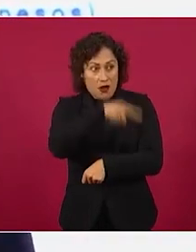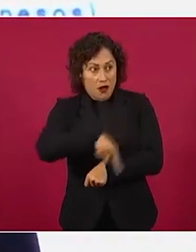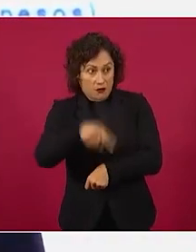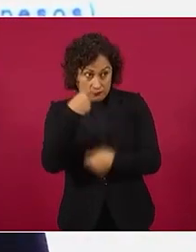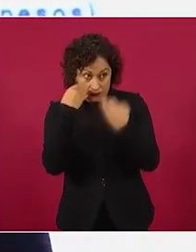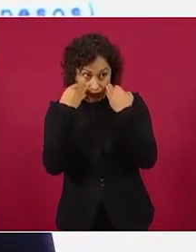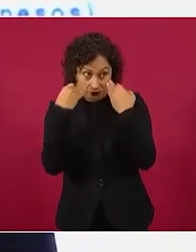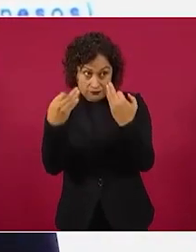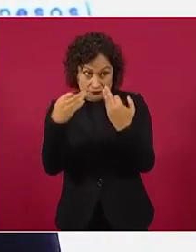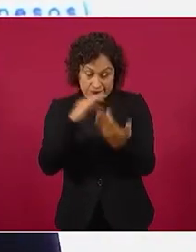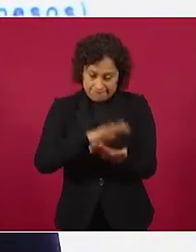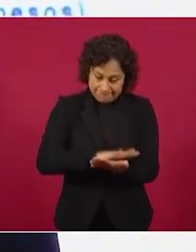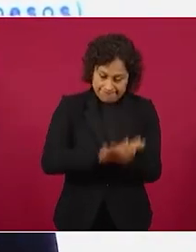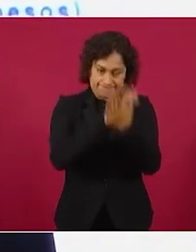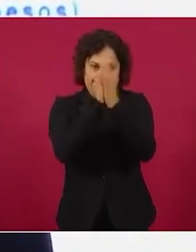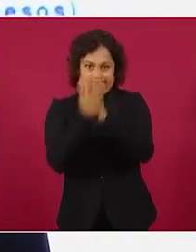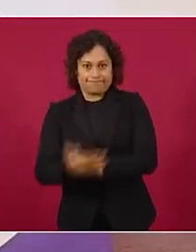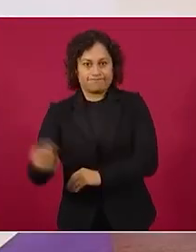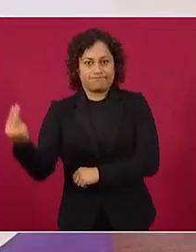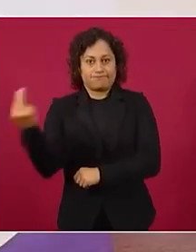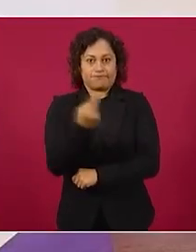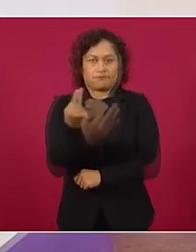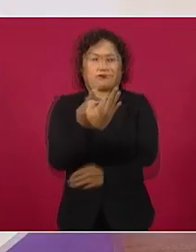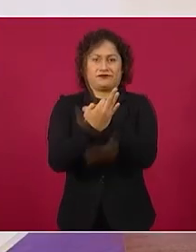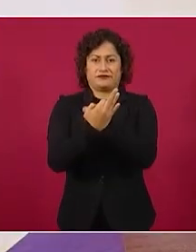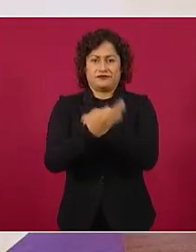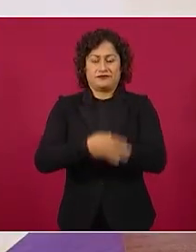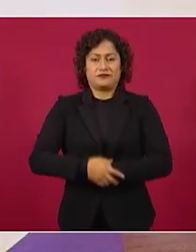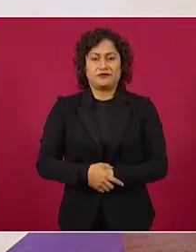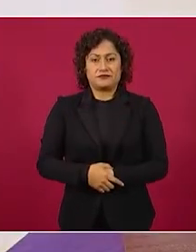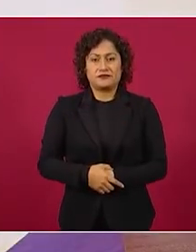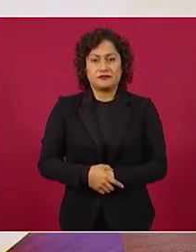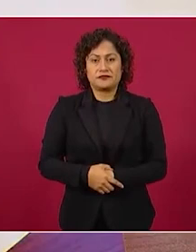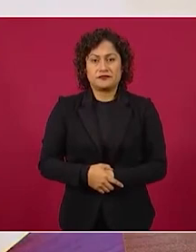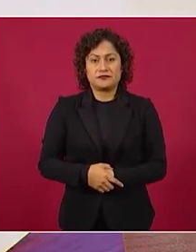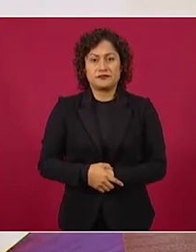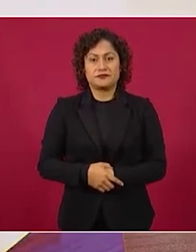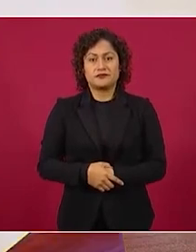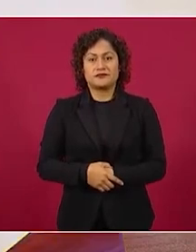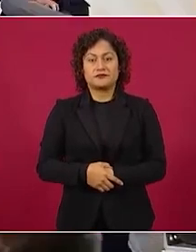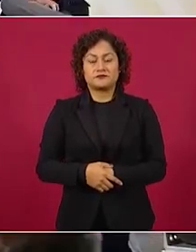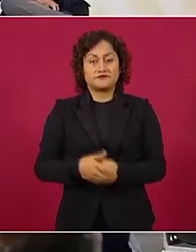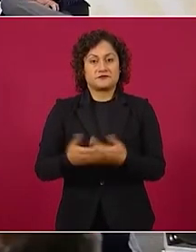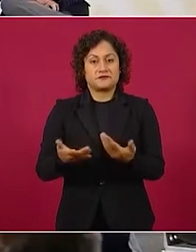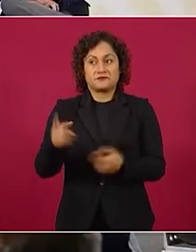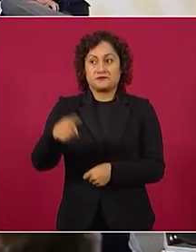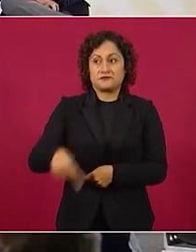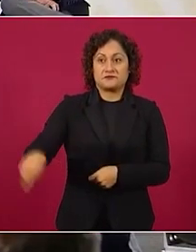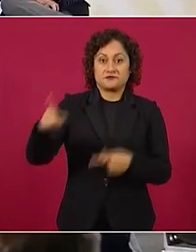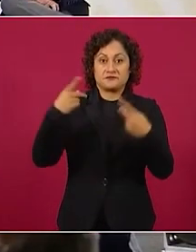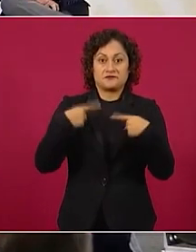es en legítima defensa, son golpistas,